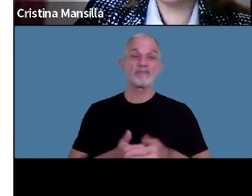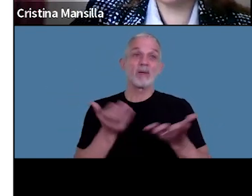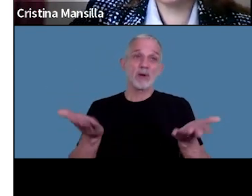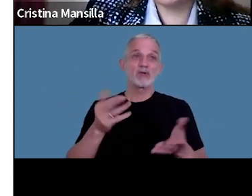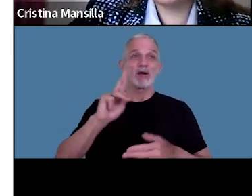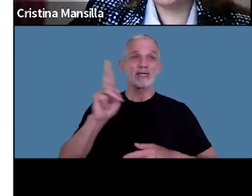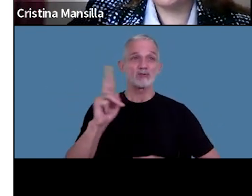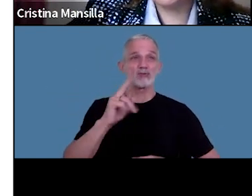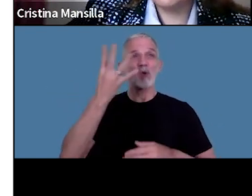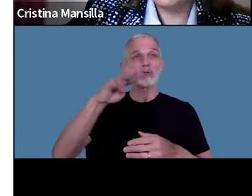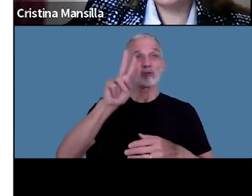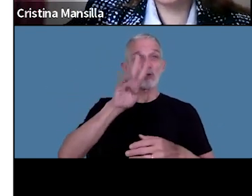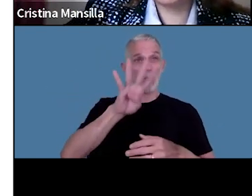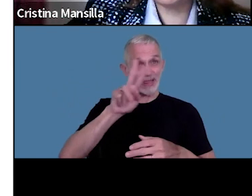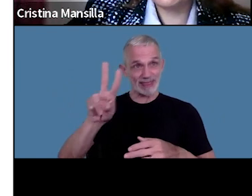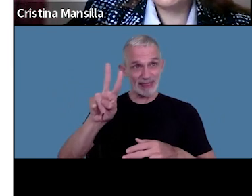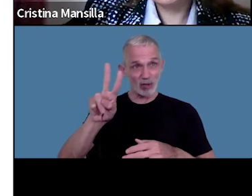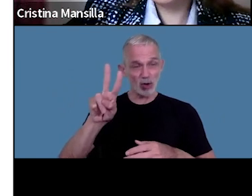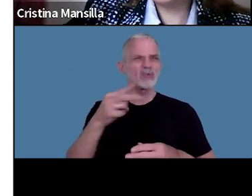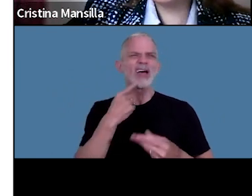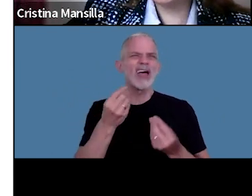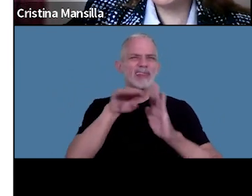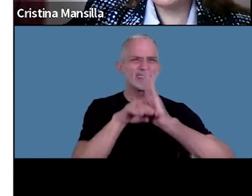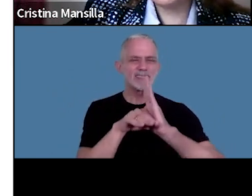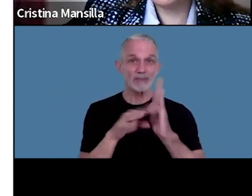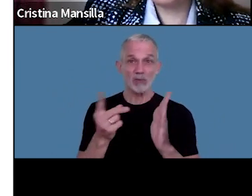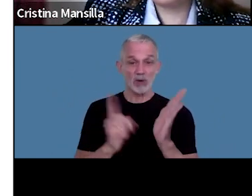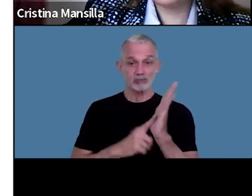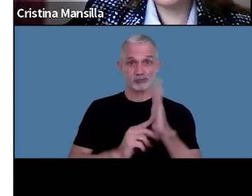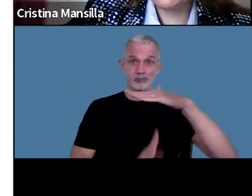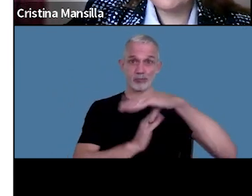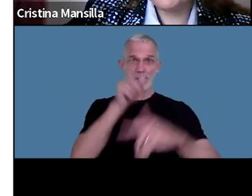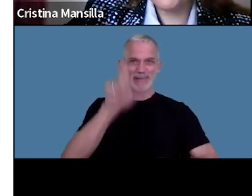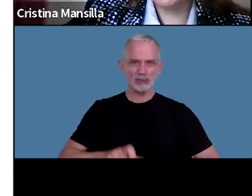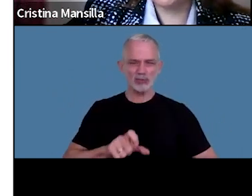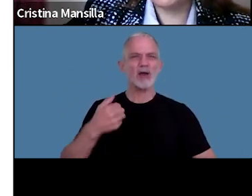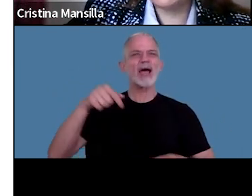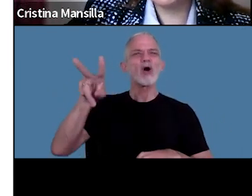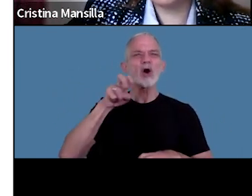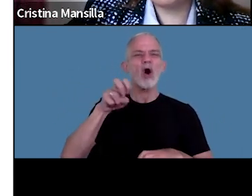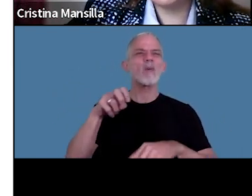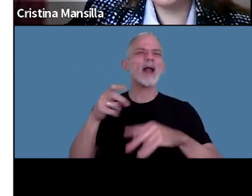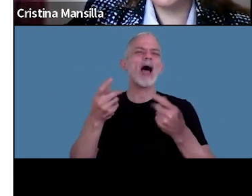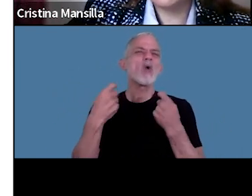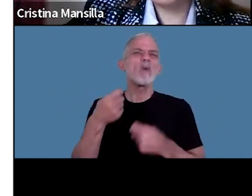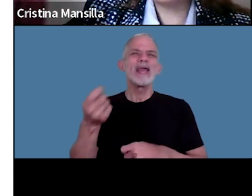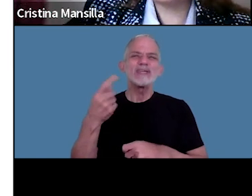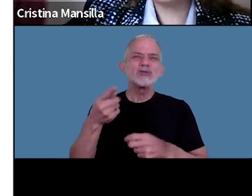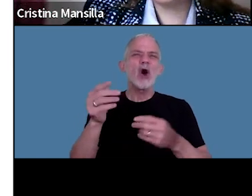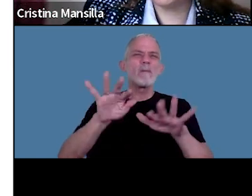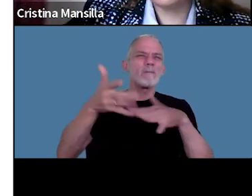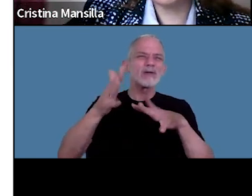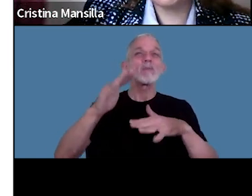resolución 442 nos dice que un titular que hoy perciba una jubilación pensión